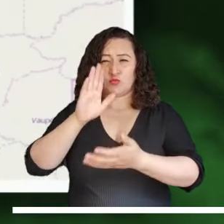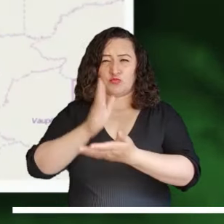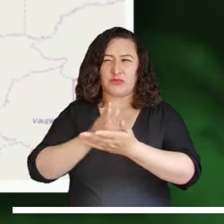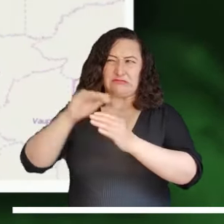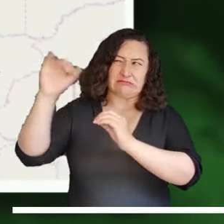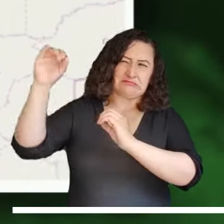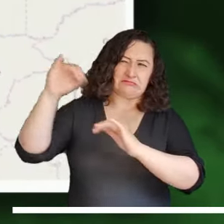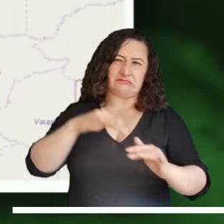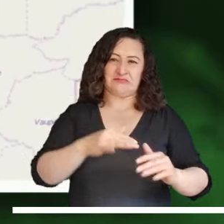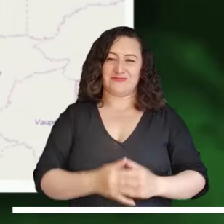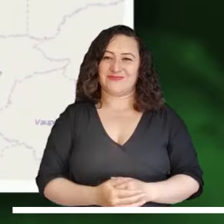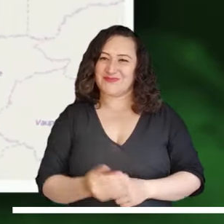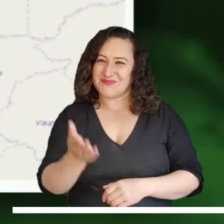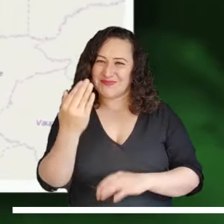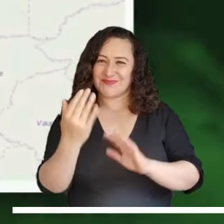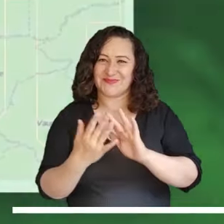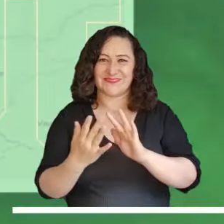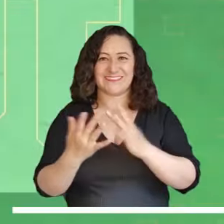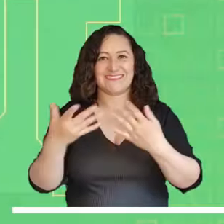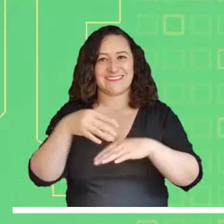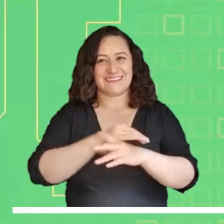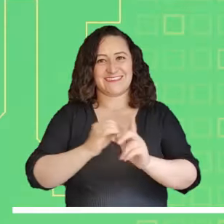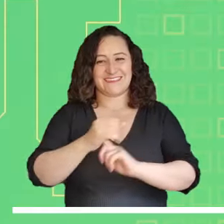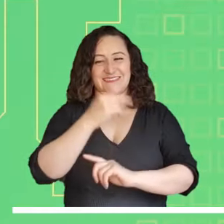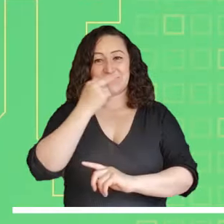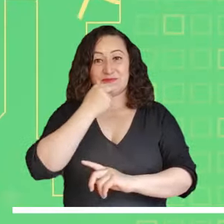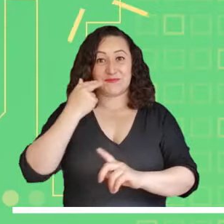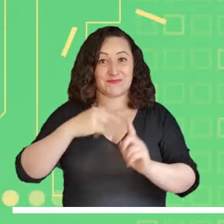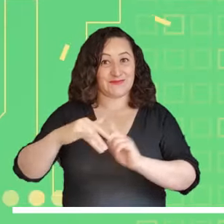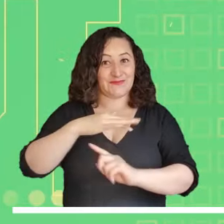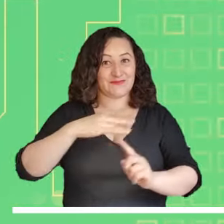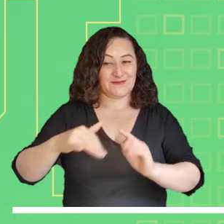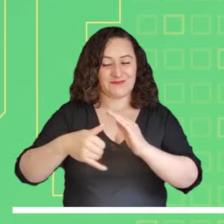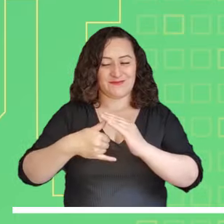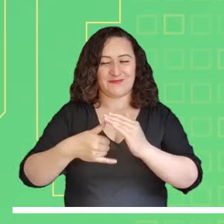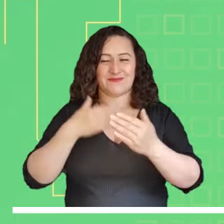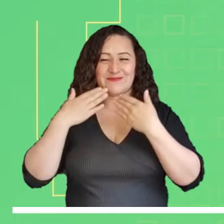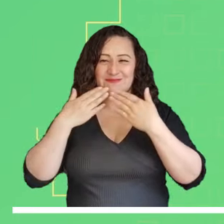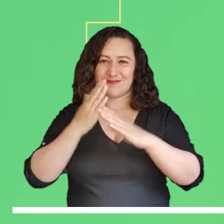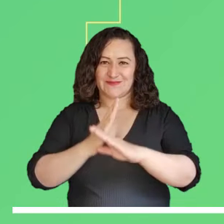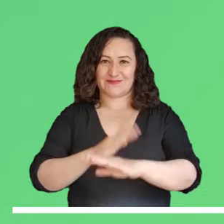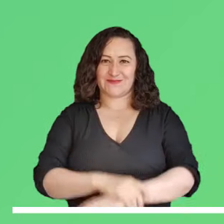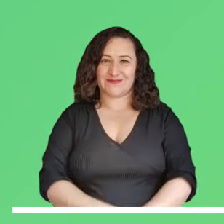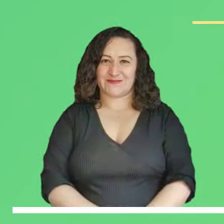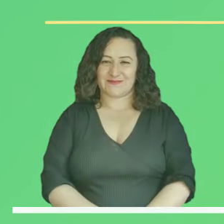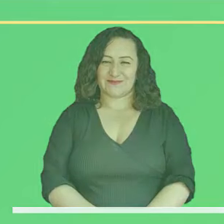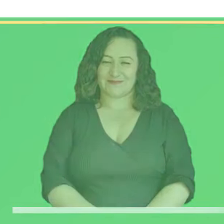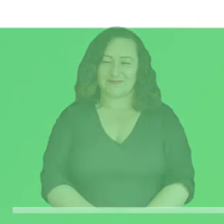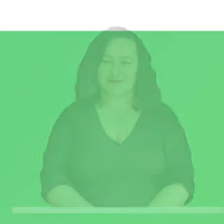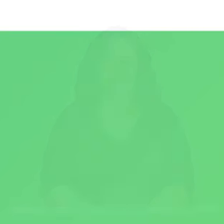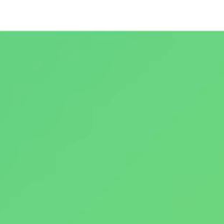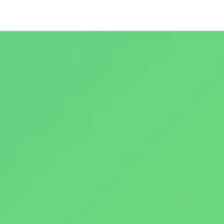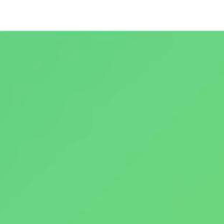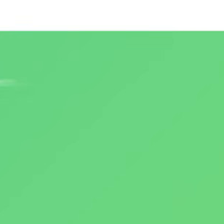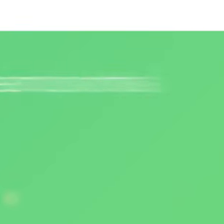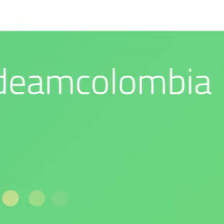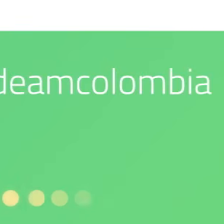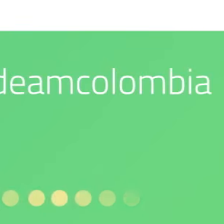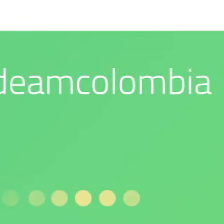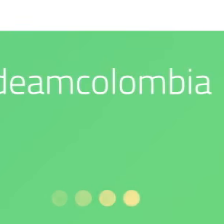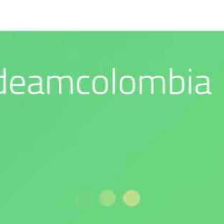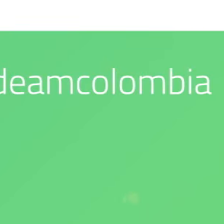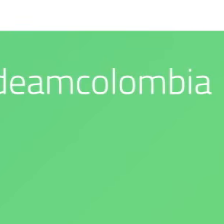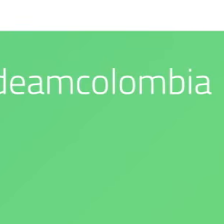alerta roja por probables deslizamientos. Síguenos en nuestras redes sociales. Nuestro compromiso es con el medio